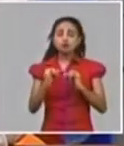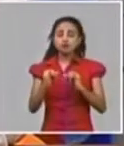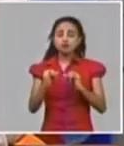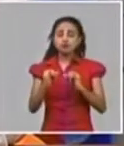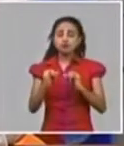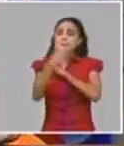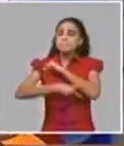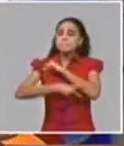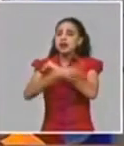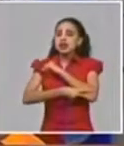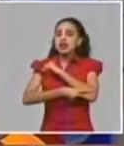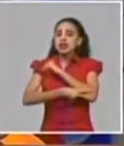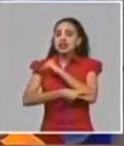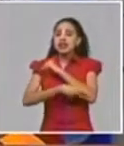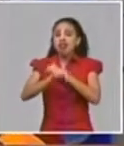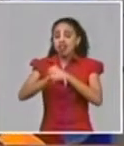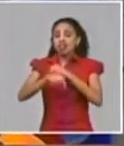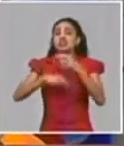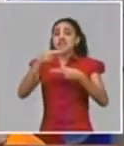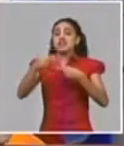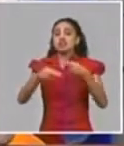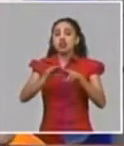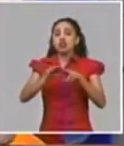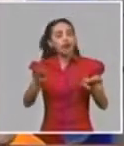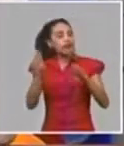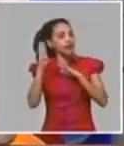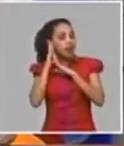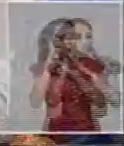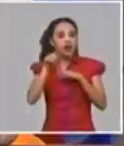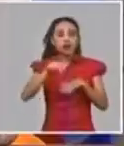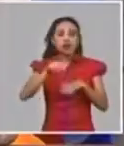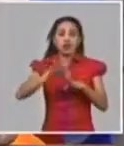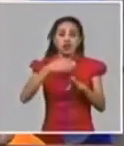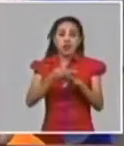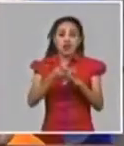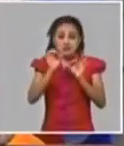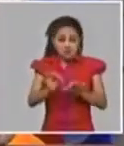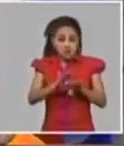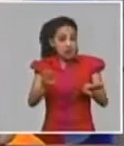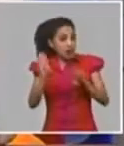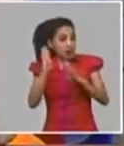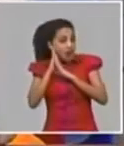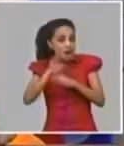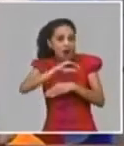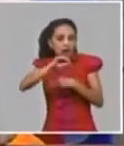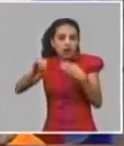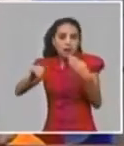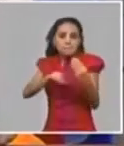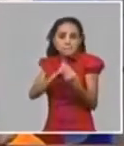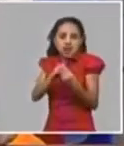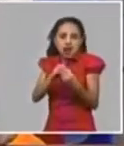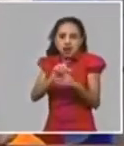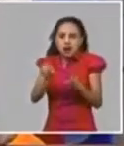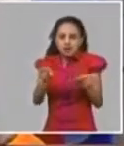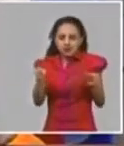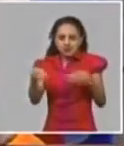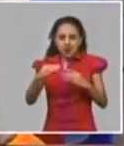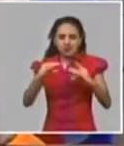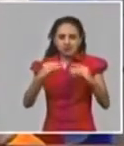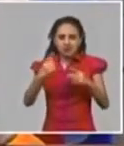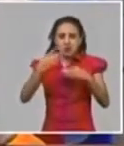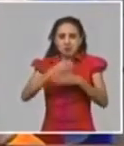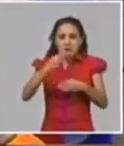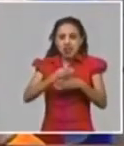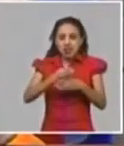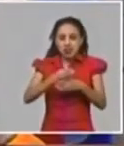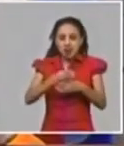haciendo camas para las terapias que de la su vez se pudieran convertir en ataúd cosas que uno las mira y realmente